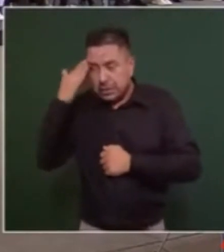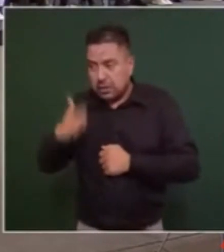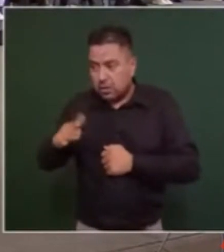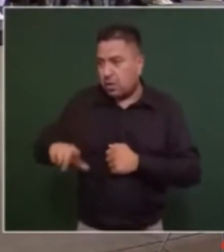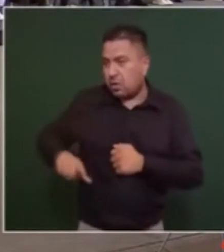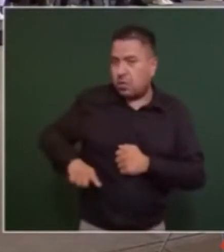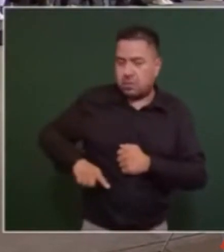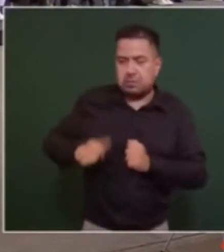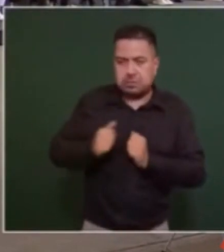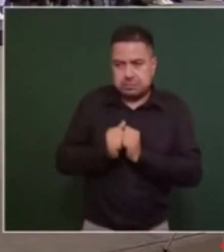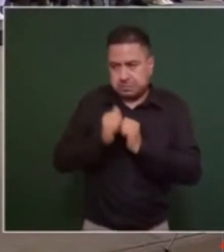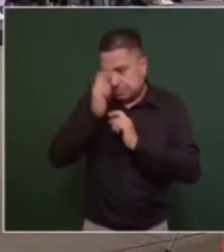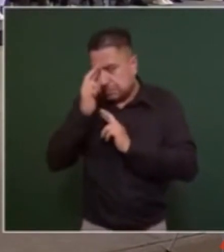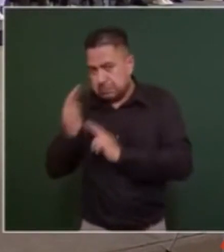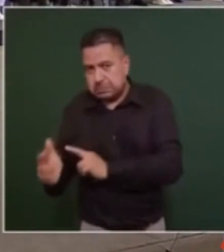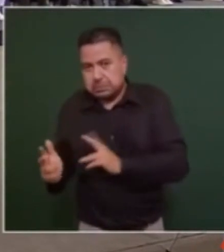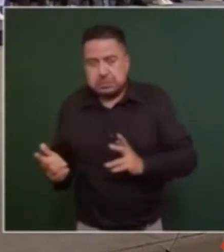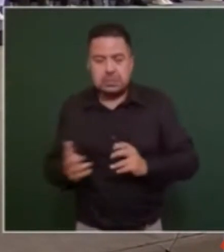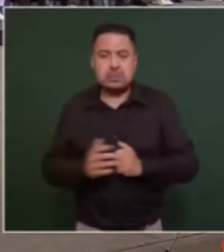respetos.